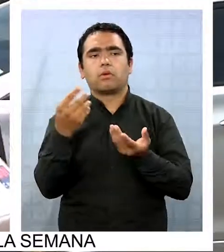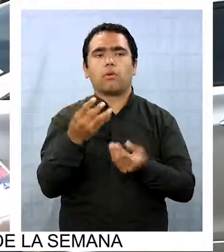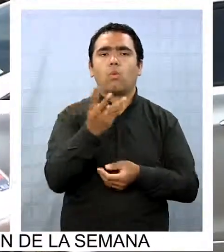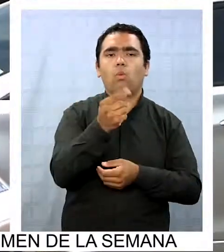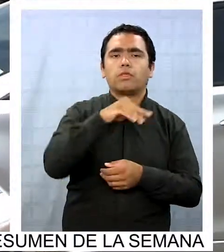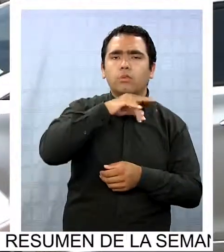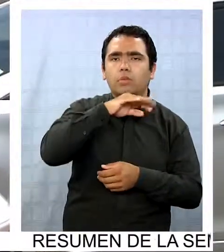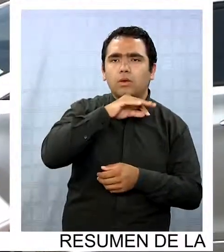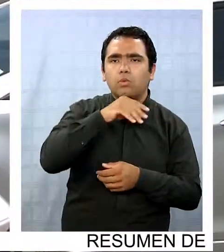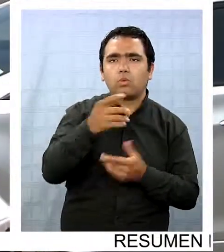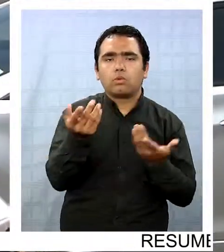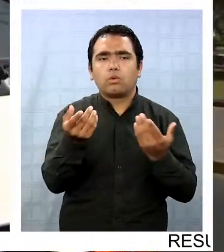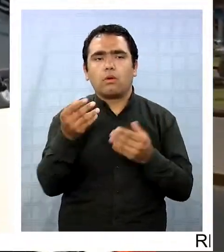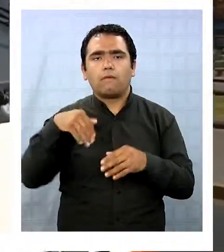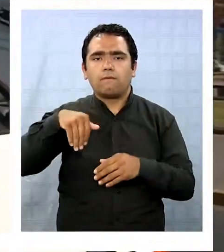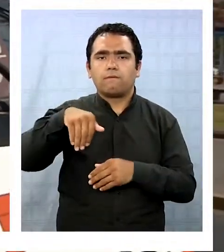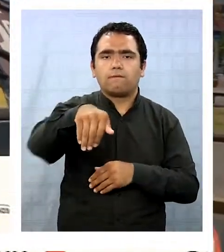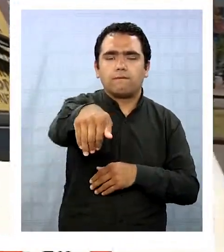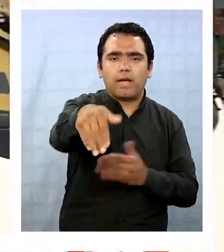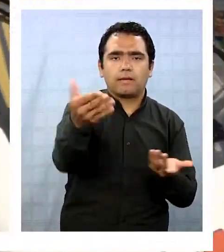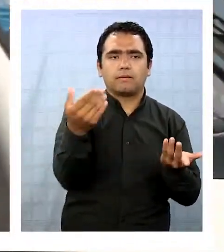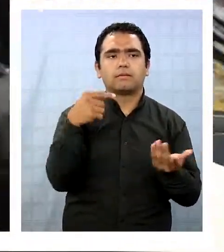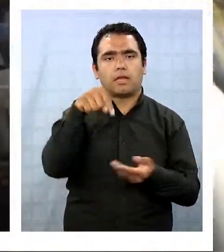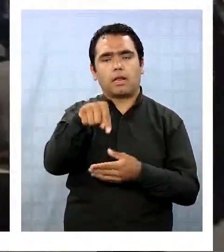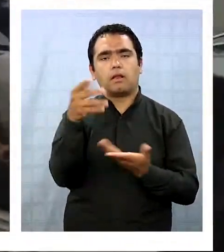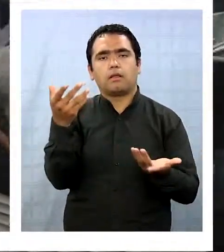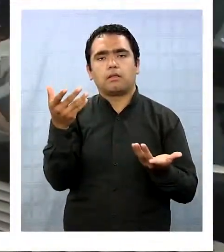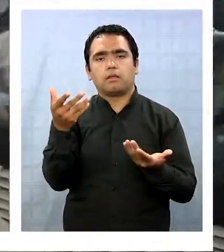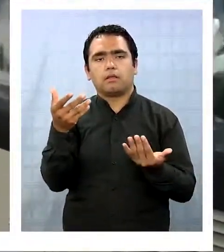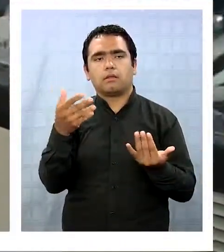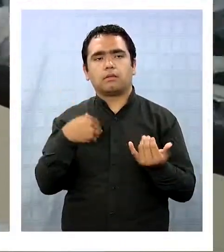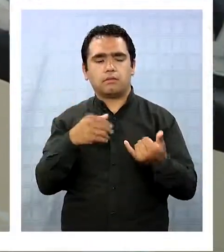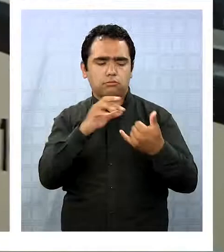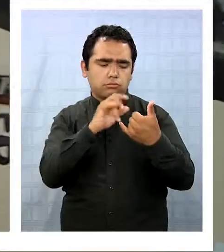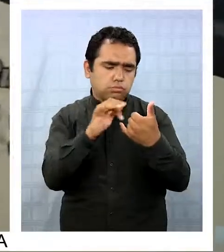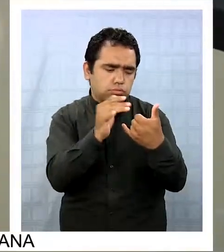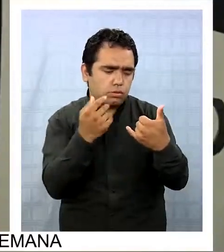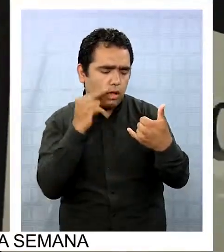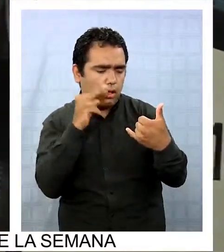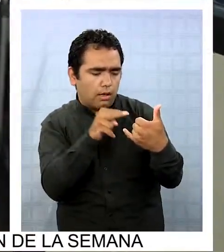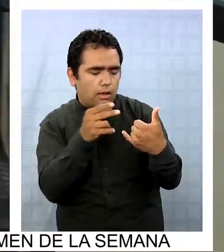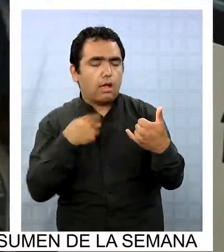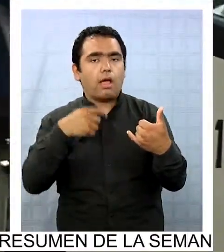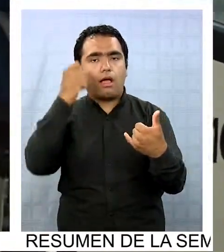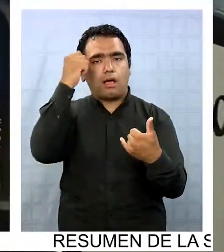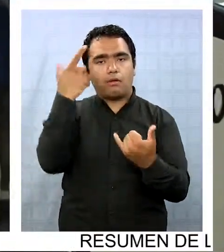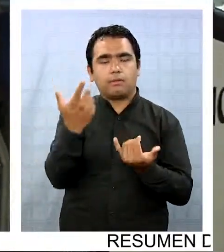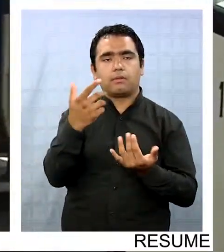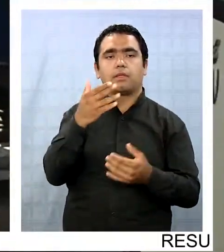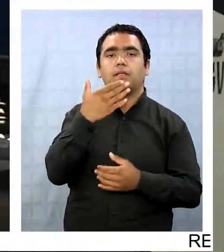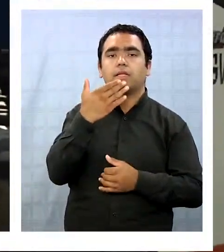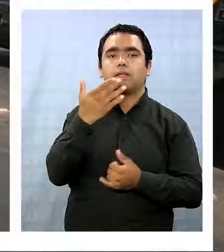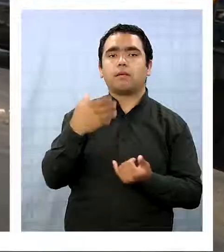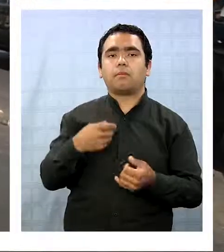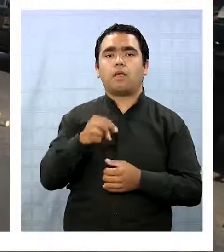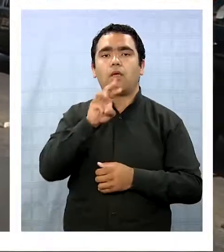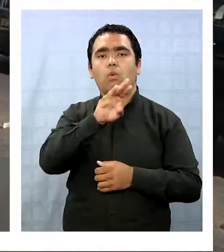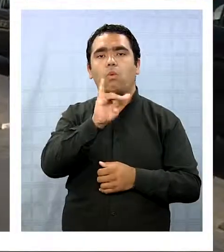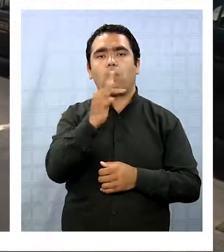cuántos minutos más va a pasar la micro por ese lugar y también que puedan incorporarle wifi,